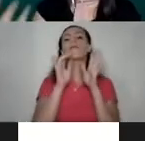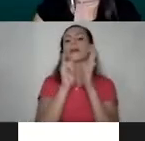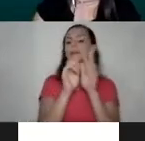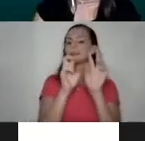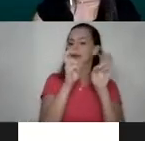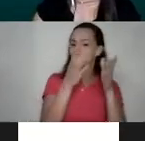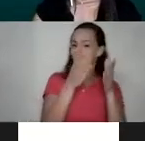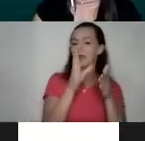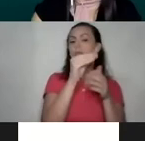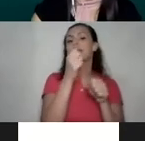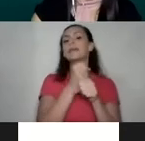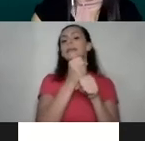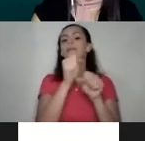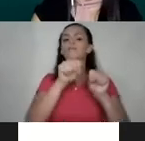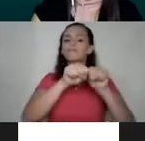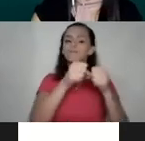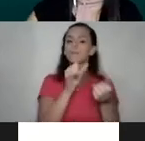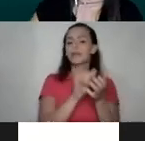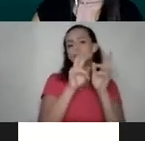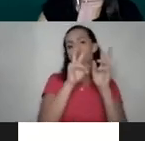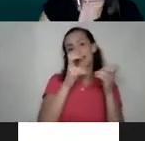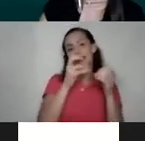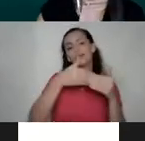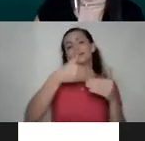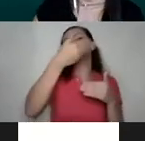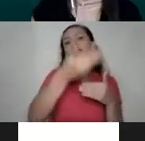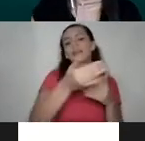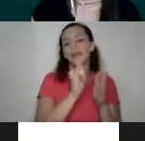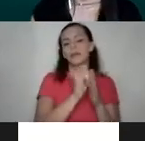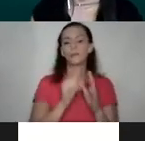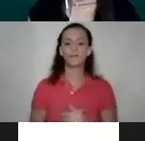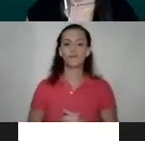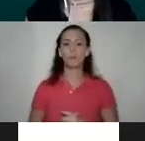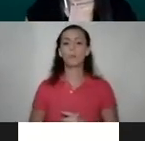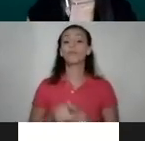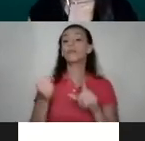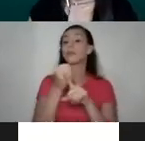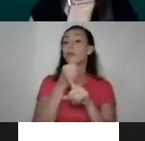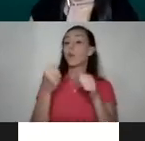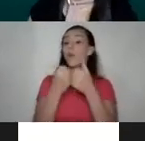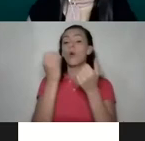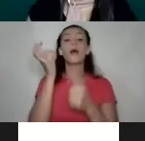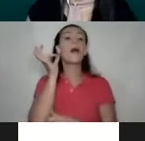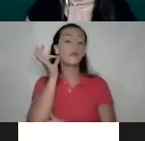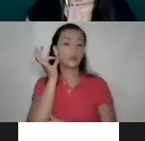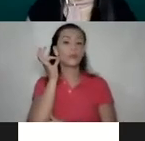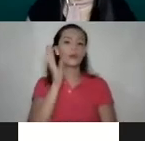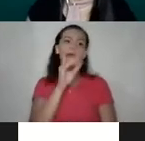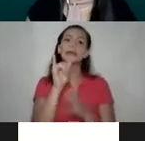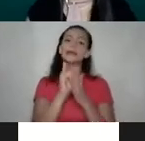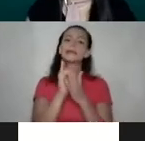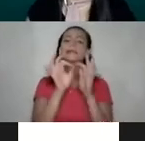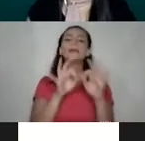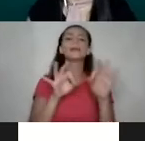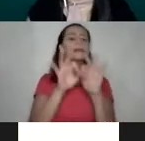trabajar en erradicar este tema más allá de eso. La violencia contra las mujeres, y esto es importante, no